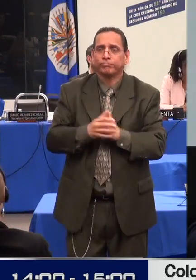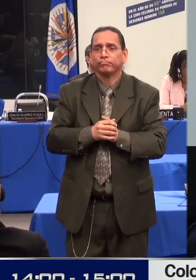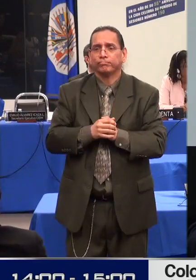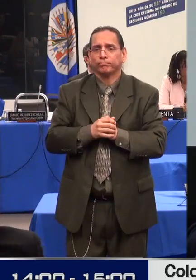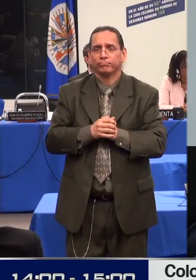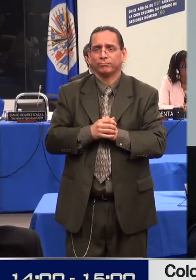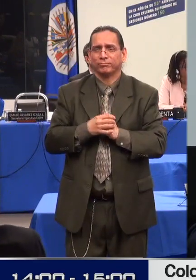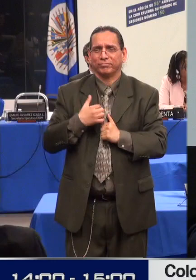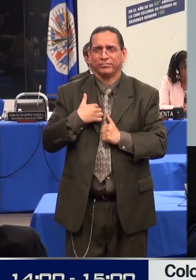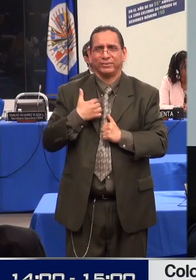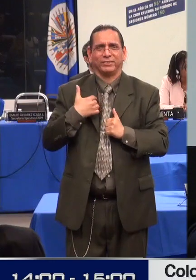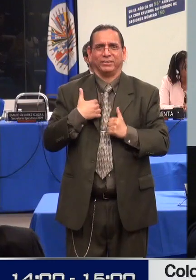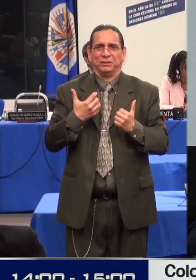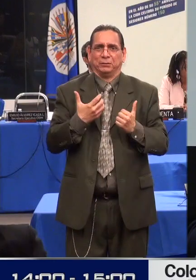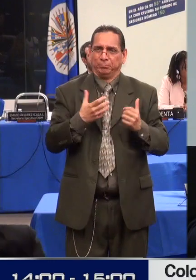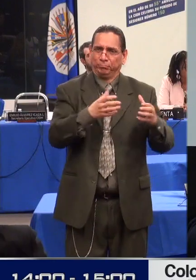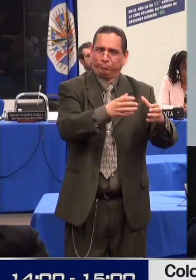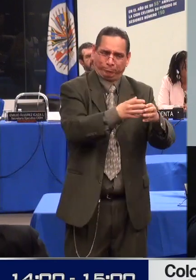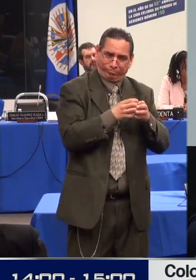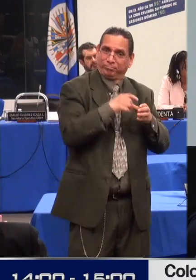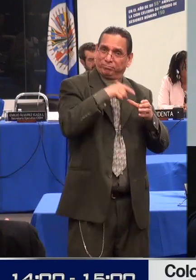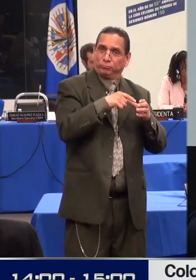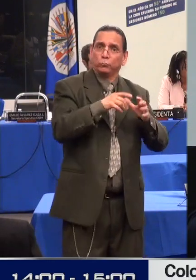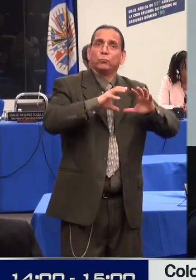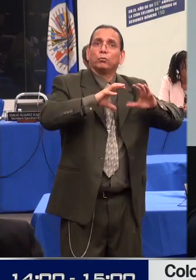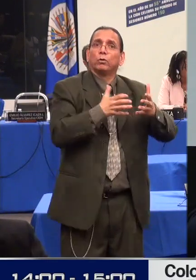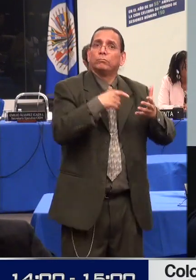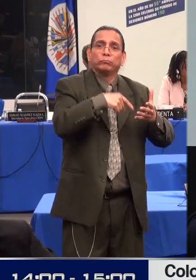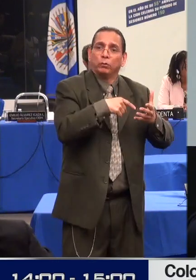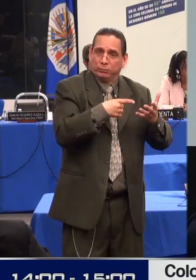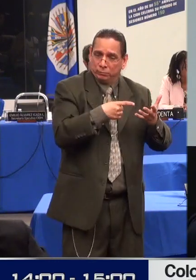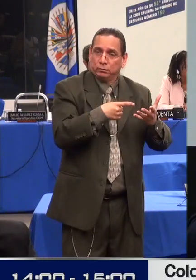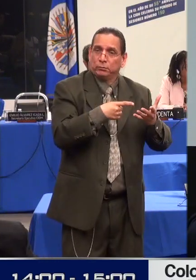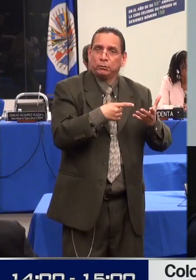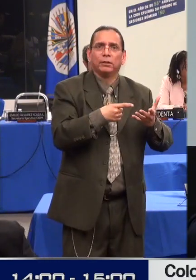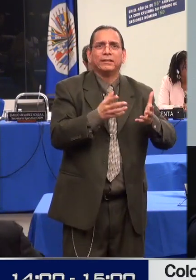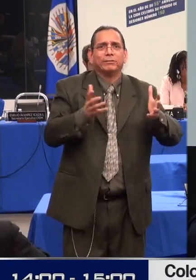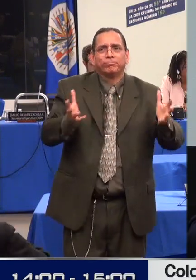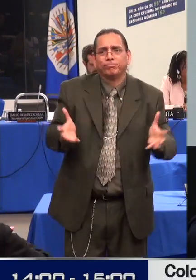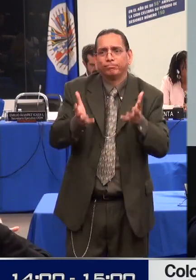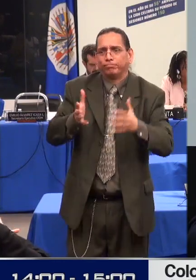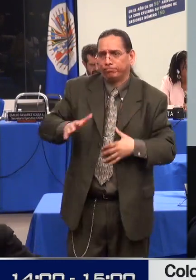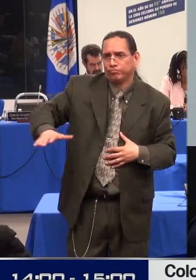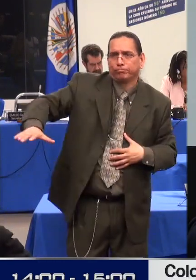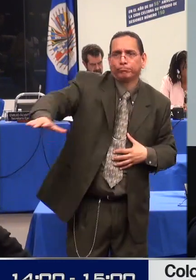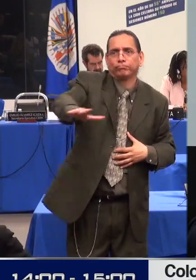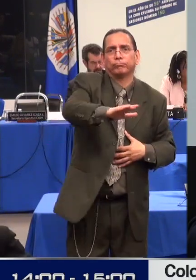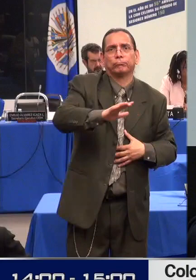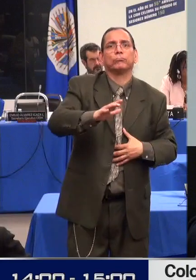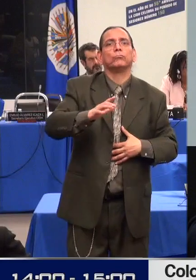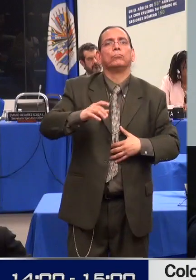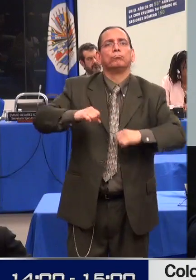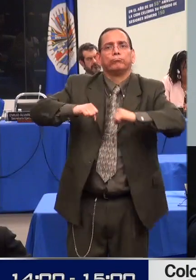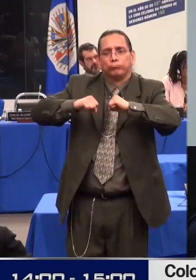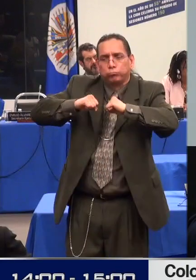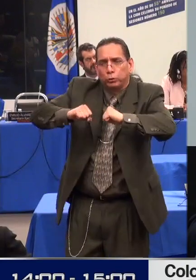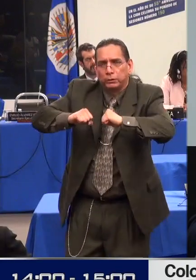protección y supervisión del ejercicio efectivo de los derechos de las personas con discapacidad.